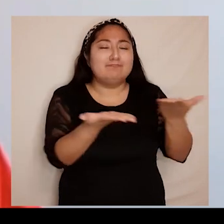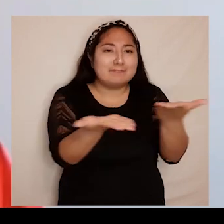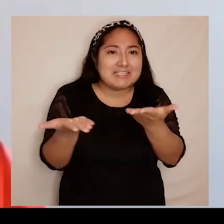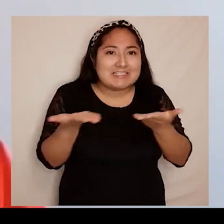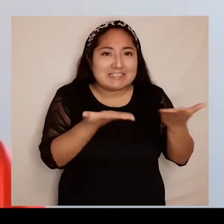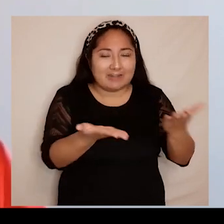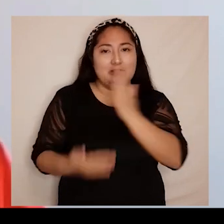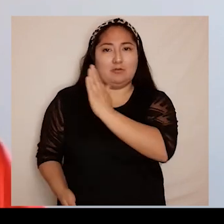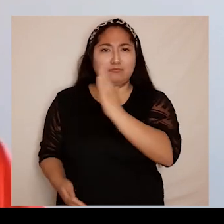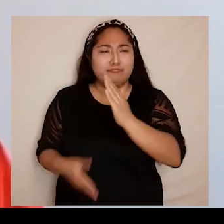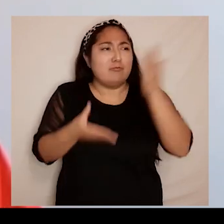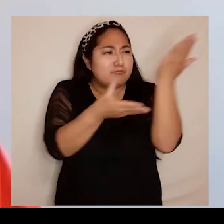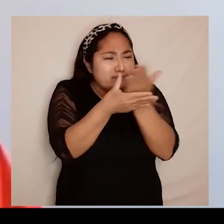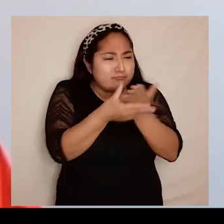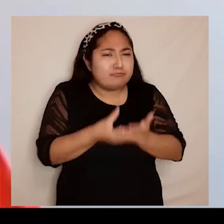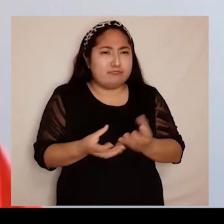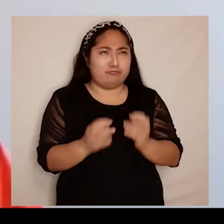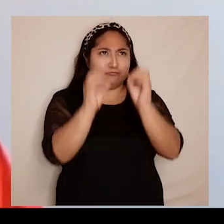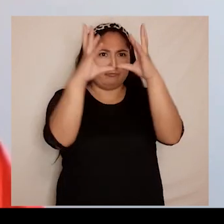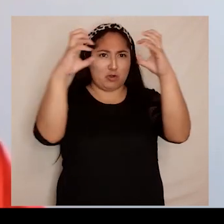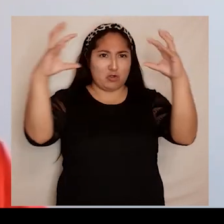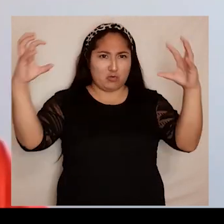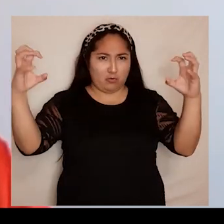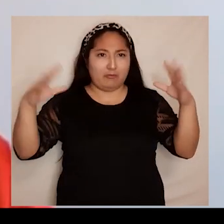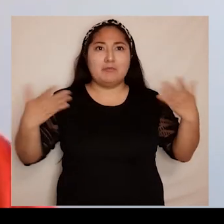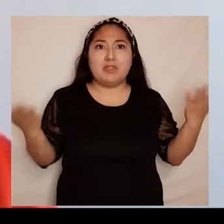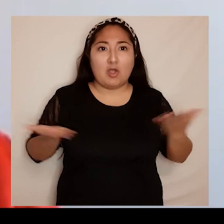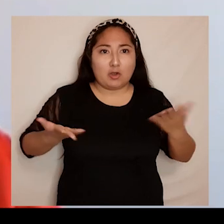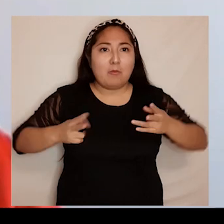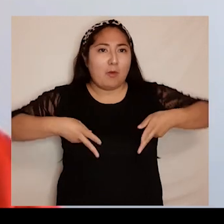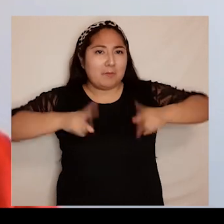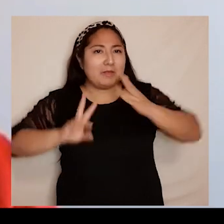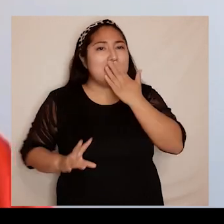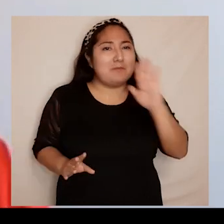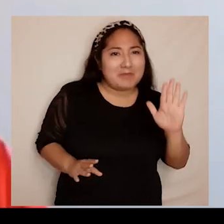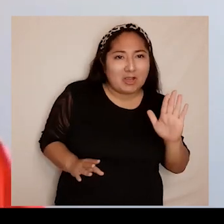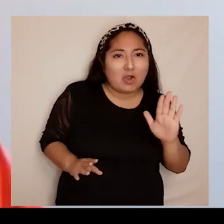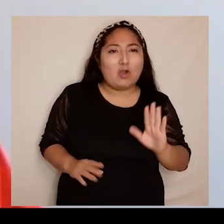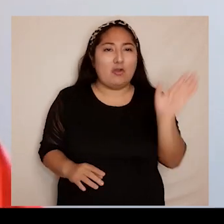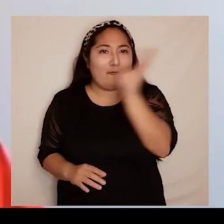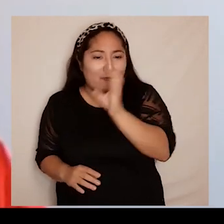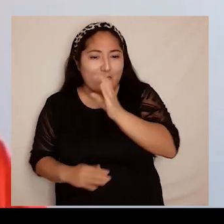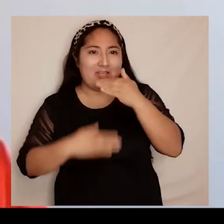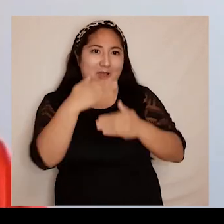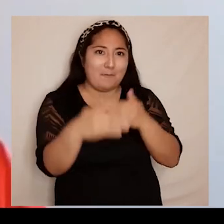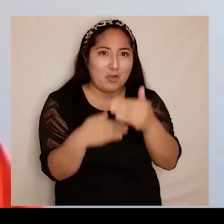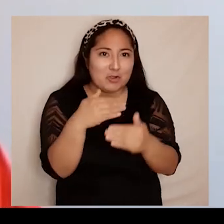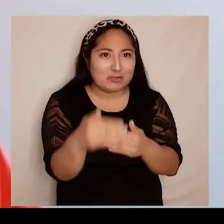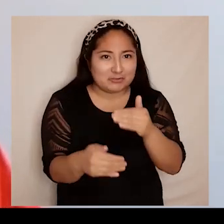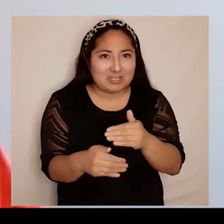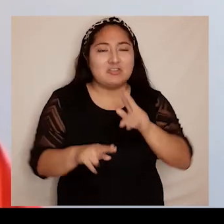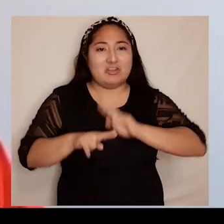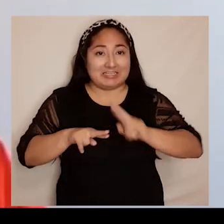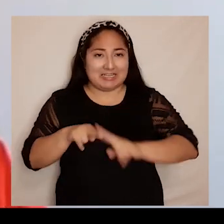unificados en la nube, permitiendo llevar una mejor trazabilidad de los flujos de trabajo y procesos que se realizan en el